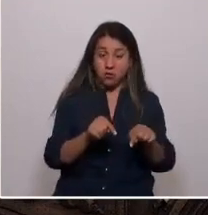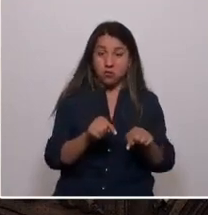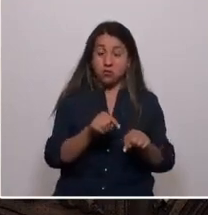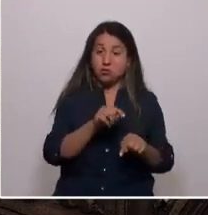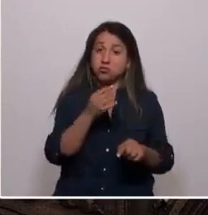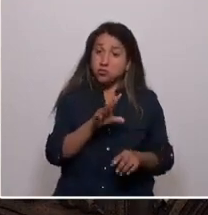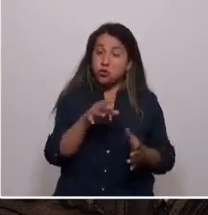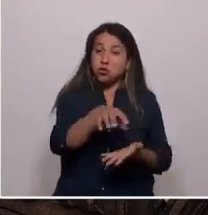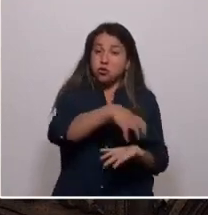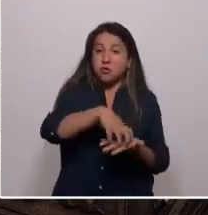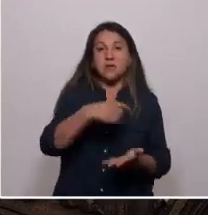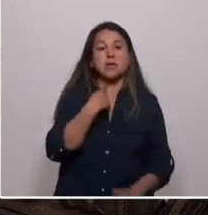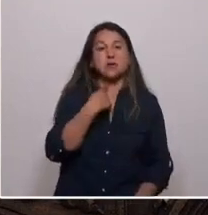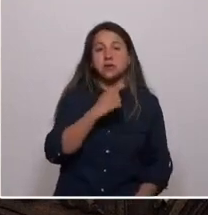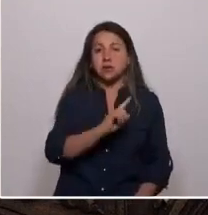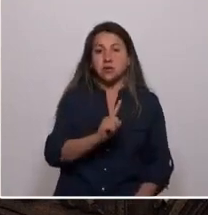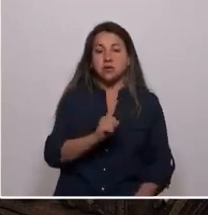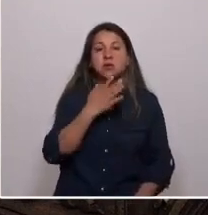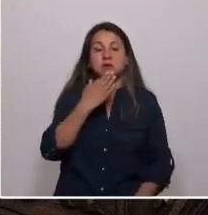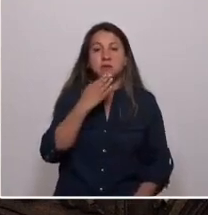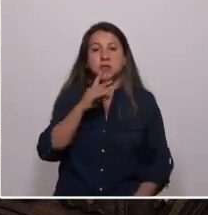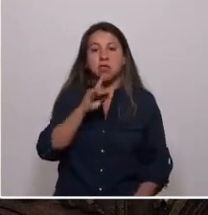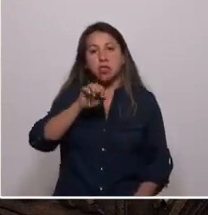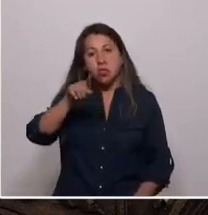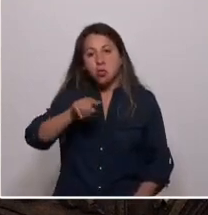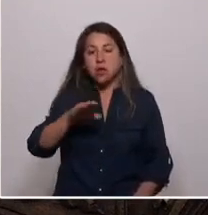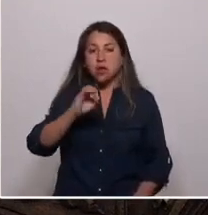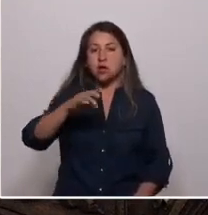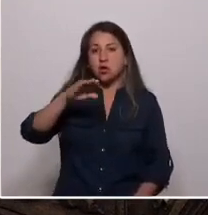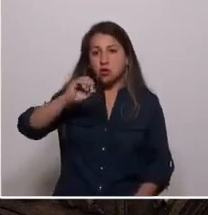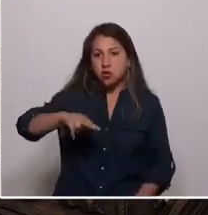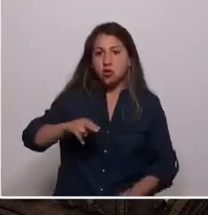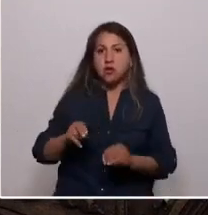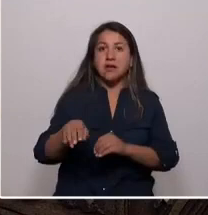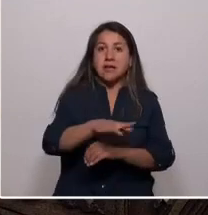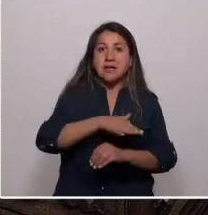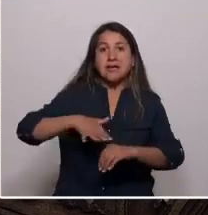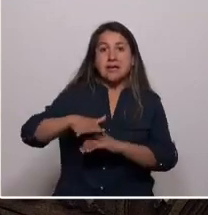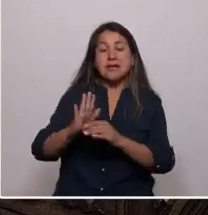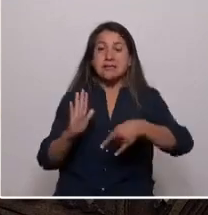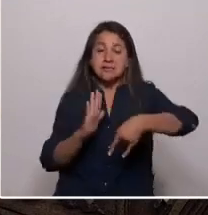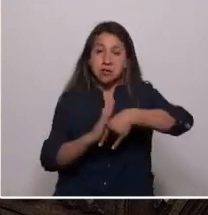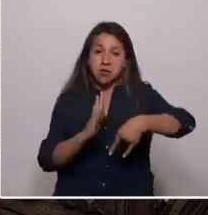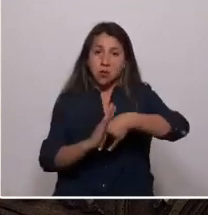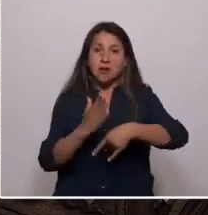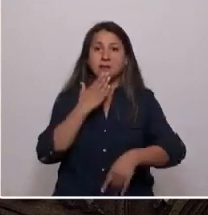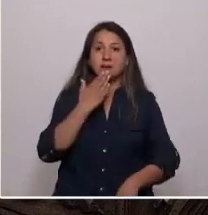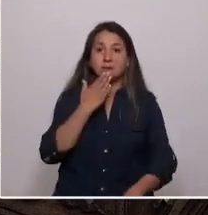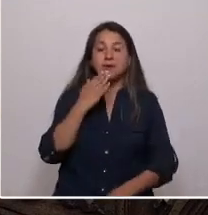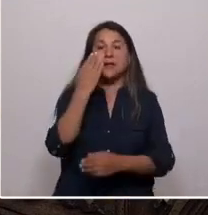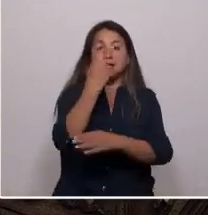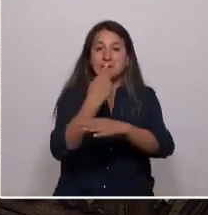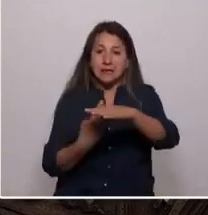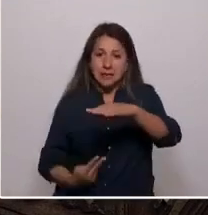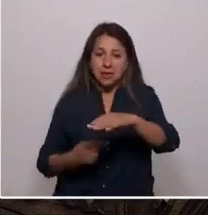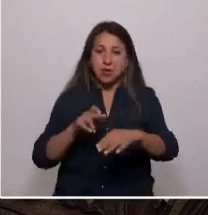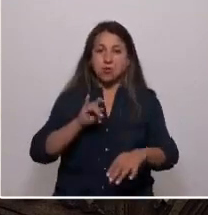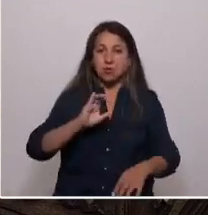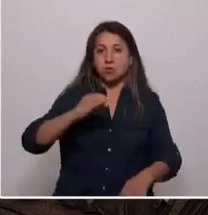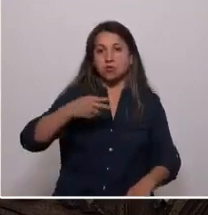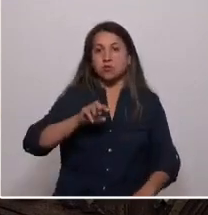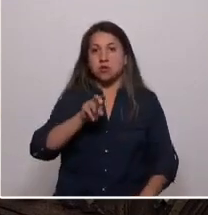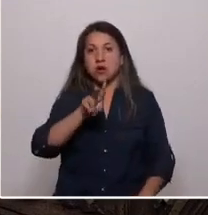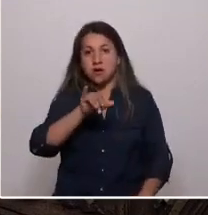Quilicura. Las dunas de Concon, la isla grande de Chiloé, las zonas de sacrificio de Quintero Puchuncabí, Coronel,